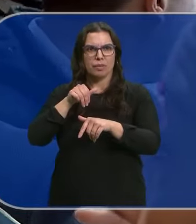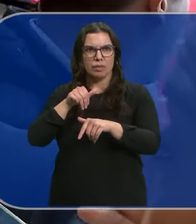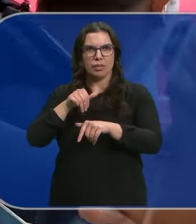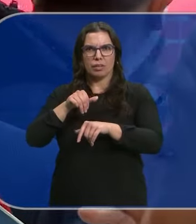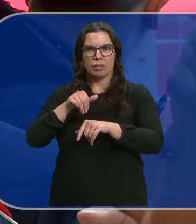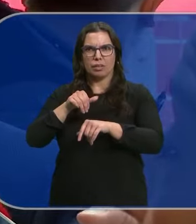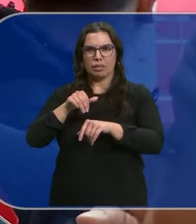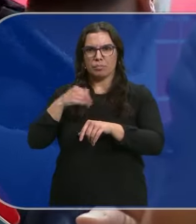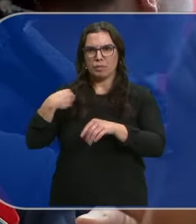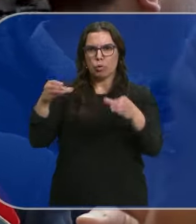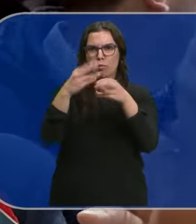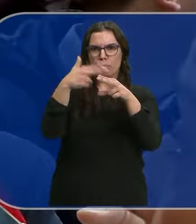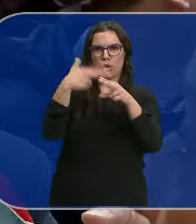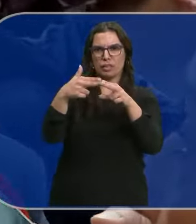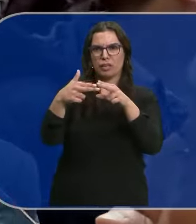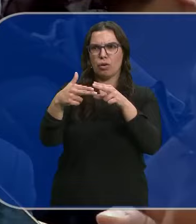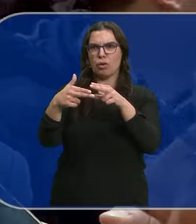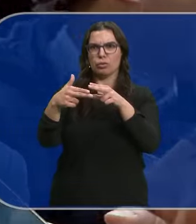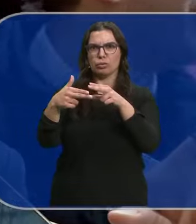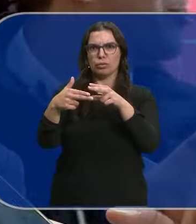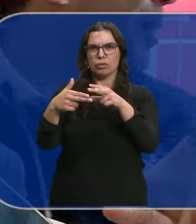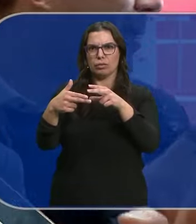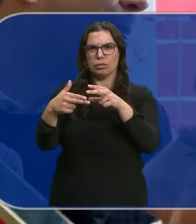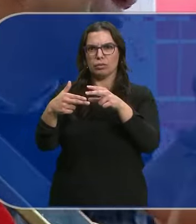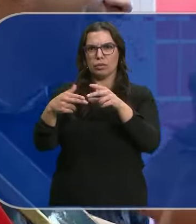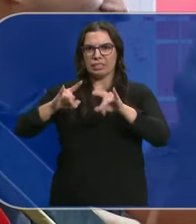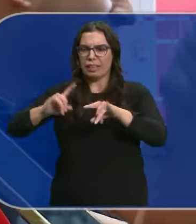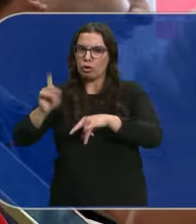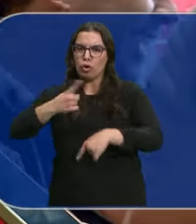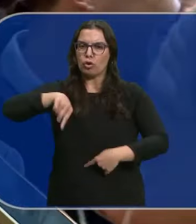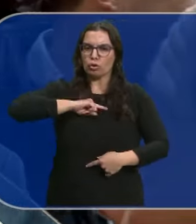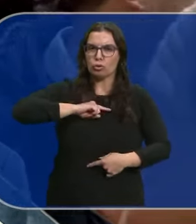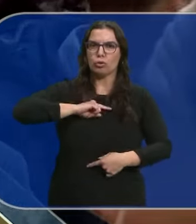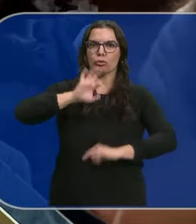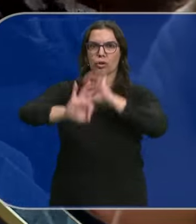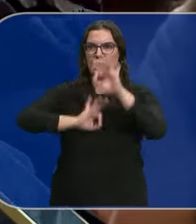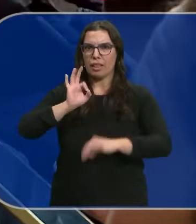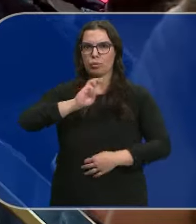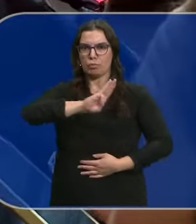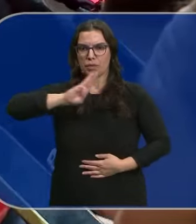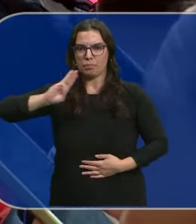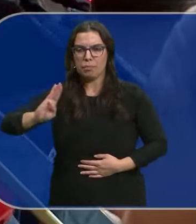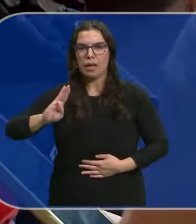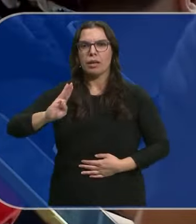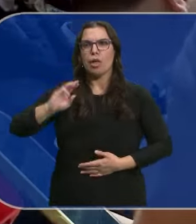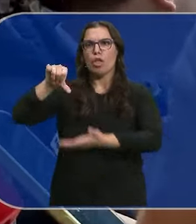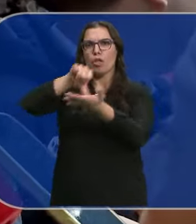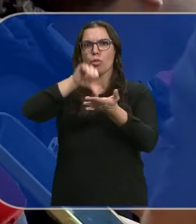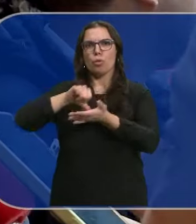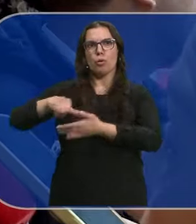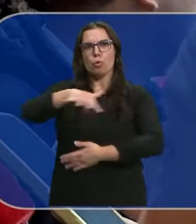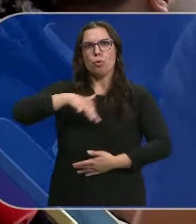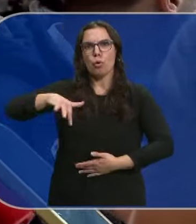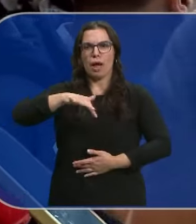sedes de otros partidos políticos Son las convocatorias del Partido Popular en lugares emblemáticos de nuestras ciudades